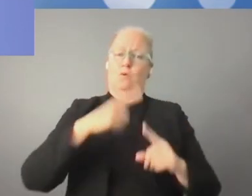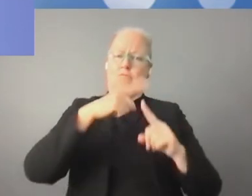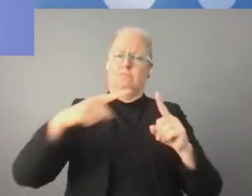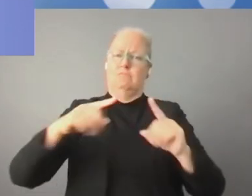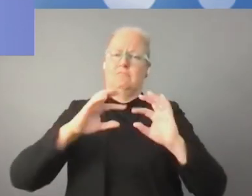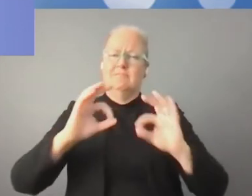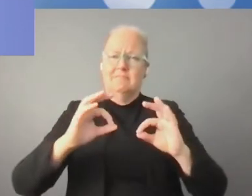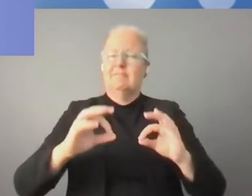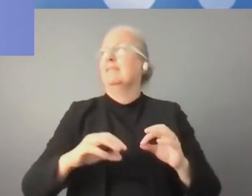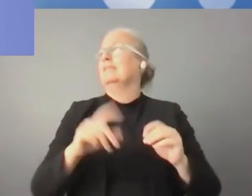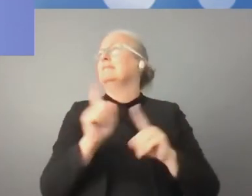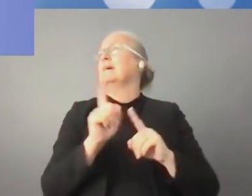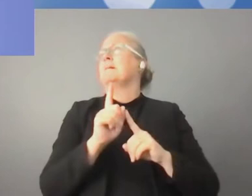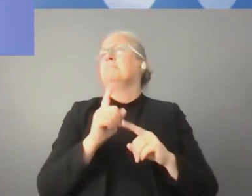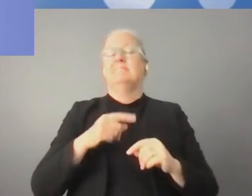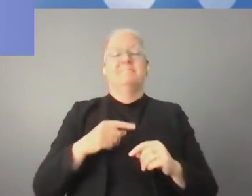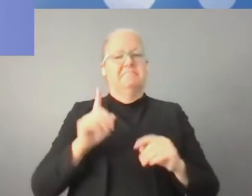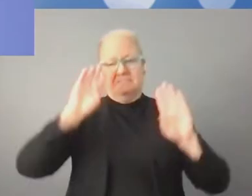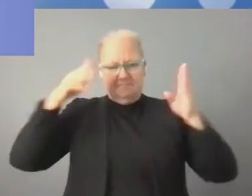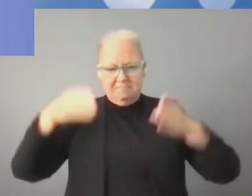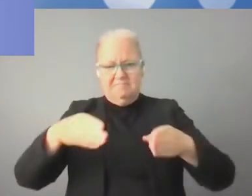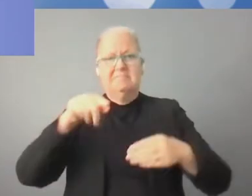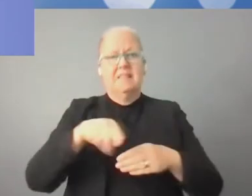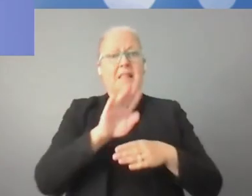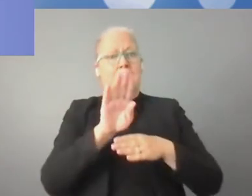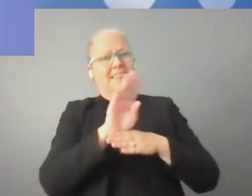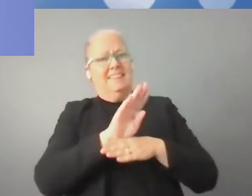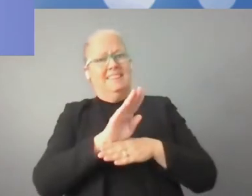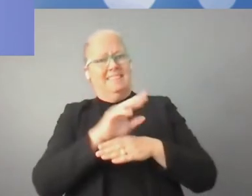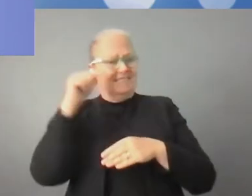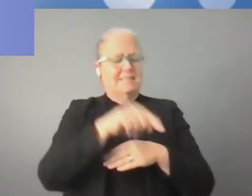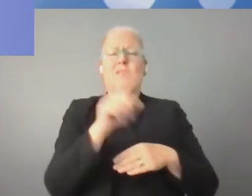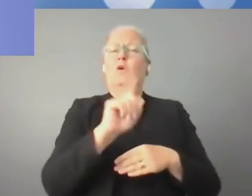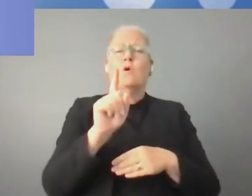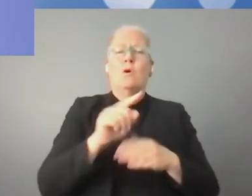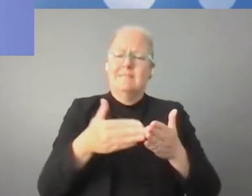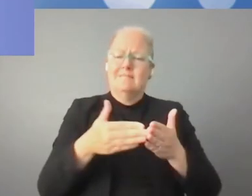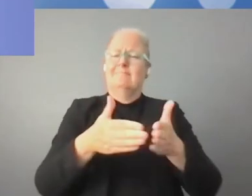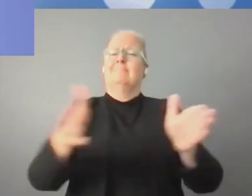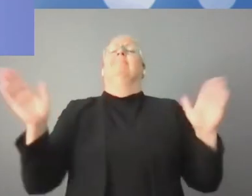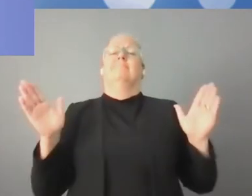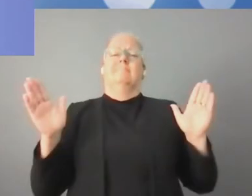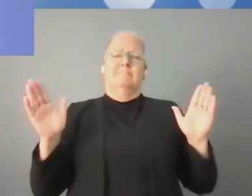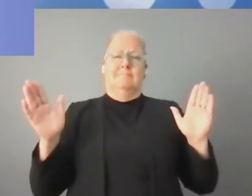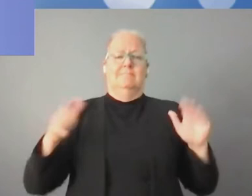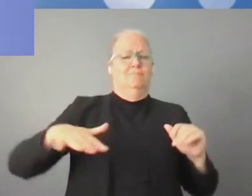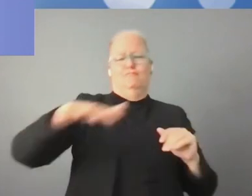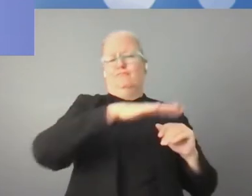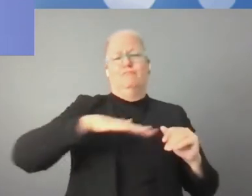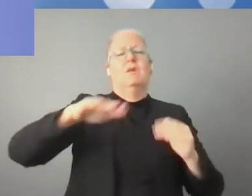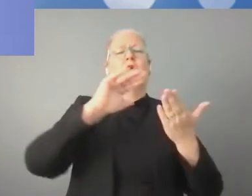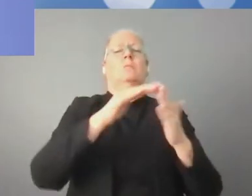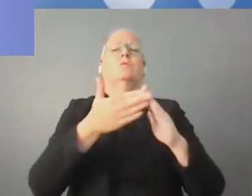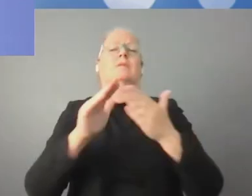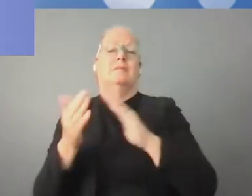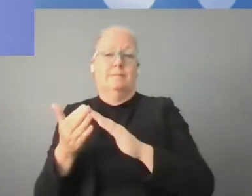sus fundamentos. En cuanto a la digitalización de las empresas, esto es un proceso que no